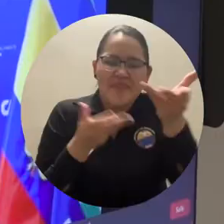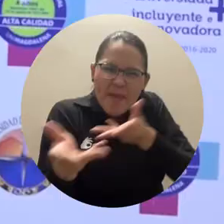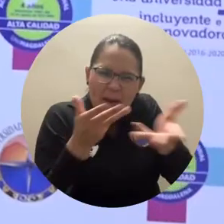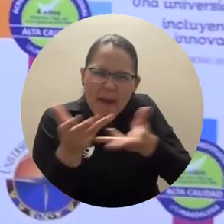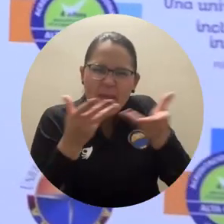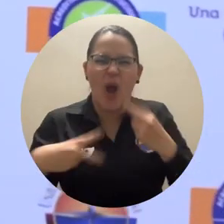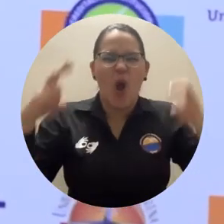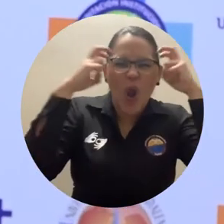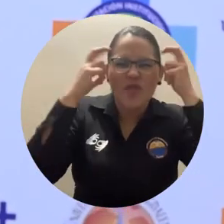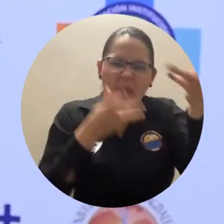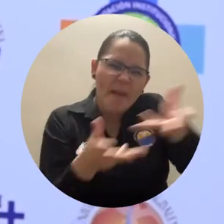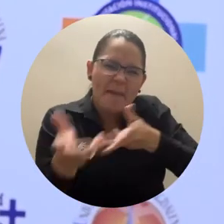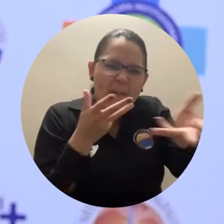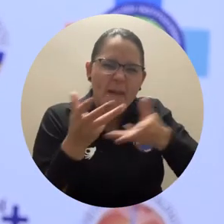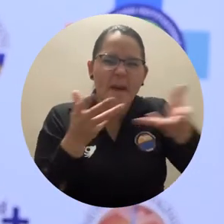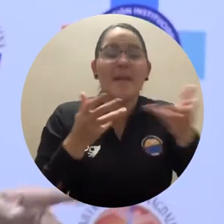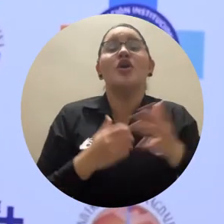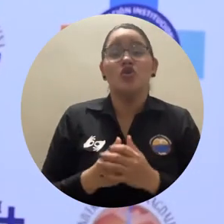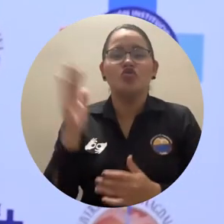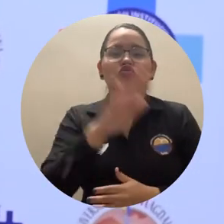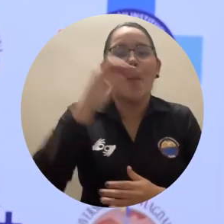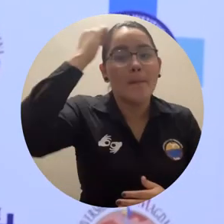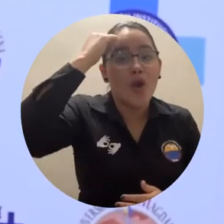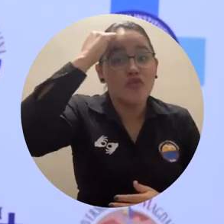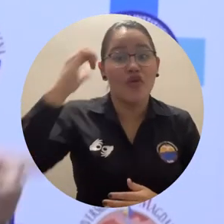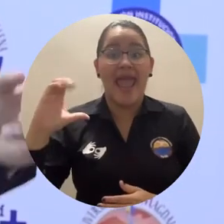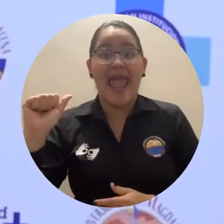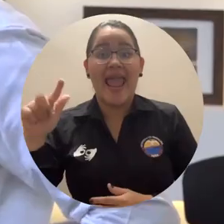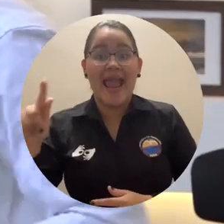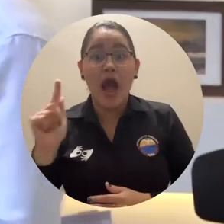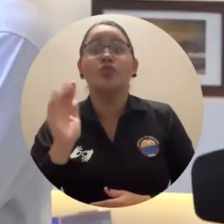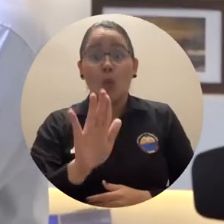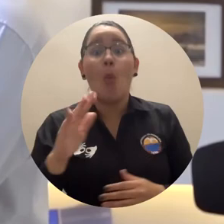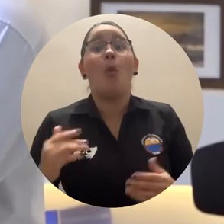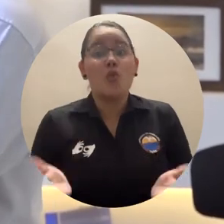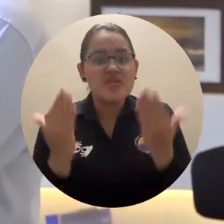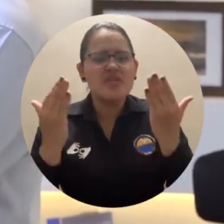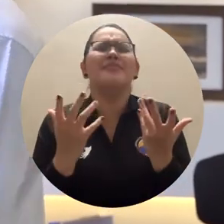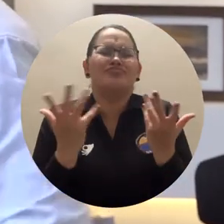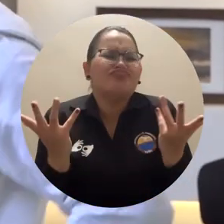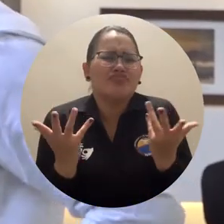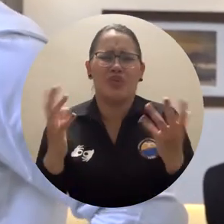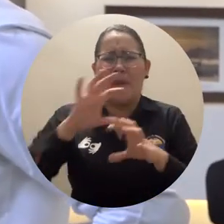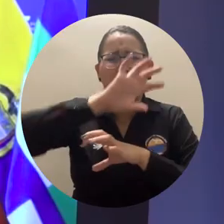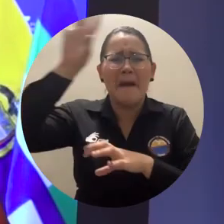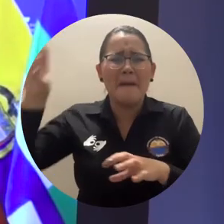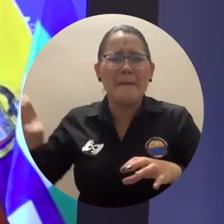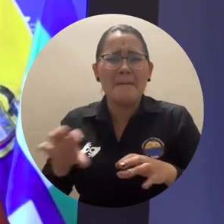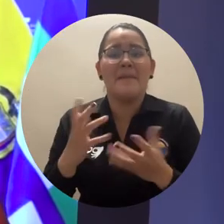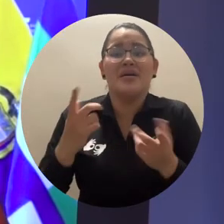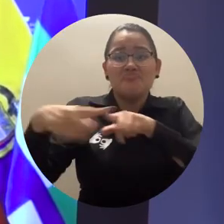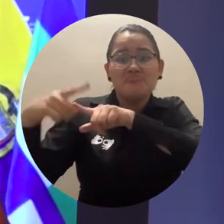apropiación de conocimientos a través de los profesores de CAF con formación de alto nivel en universidades de diferentes países. Como